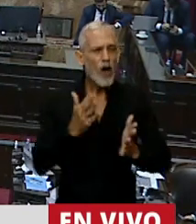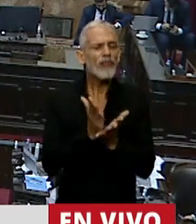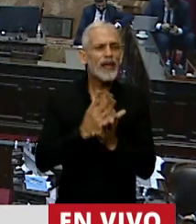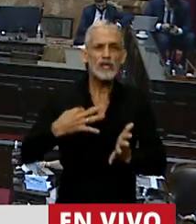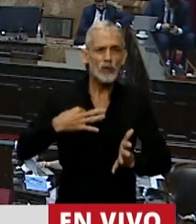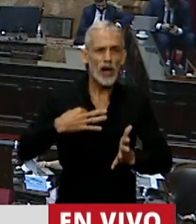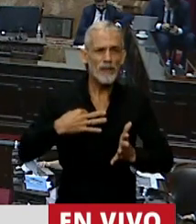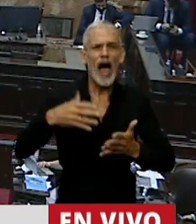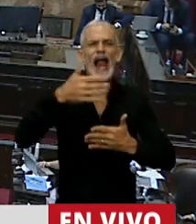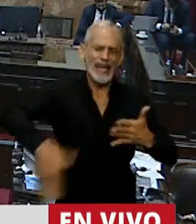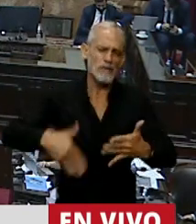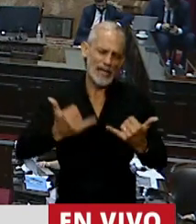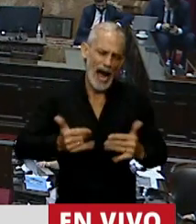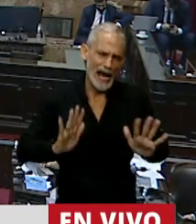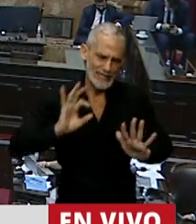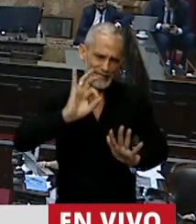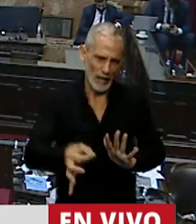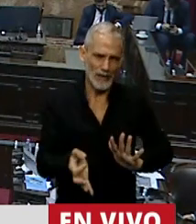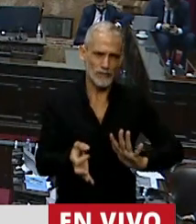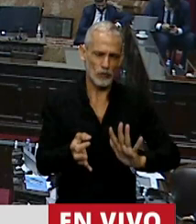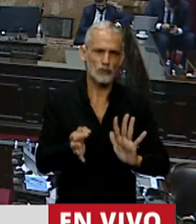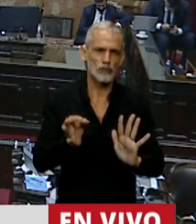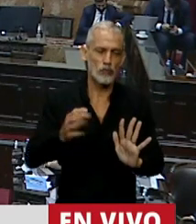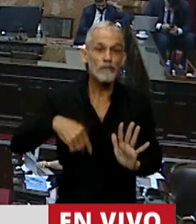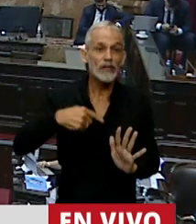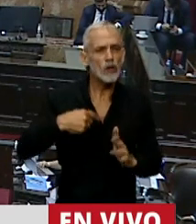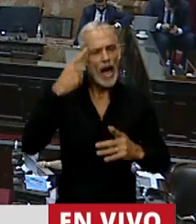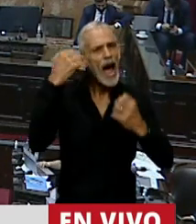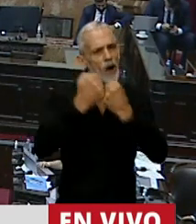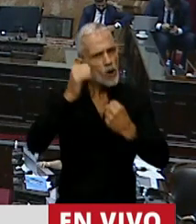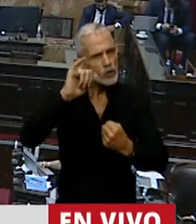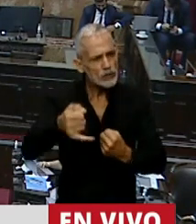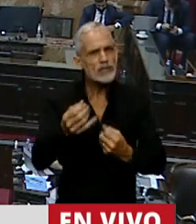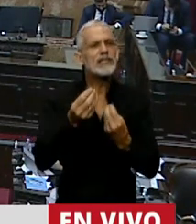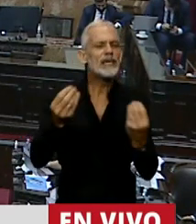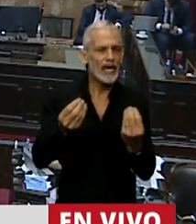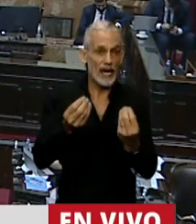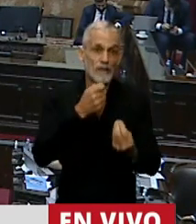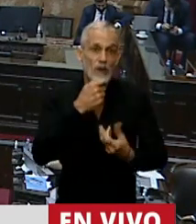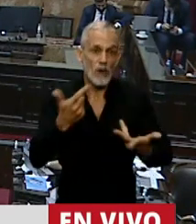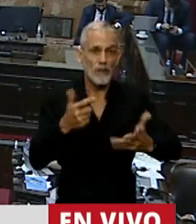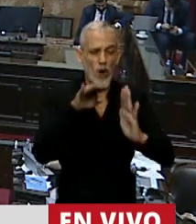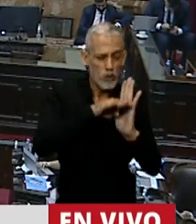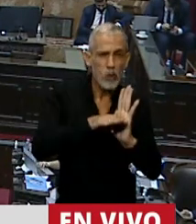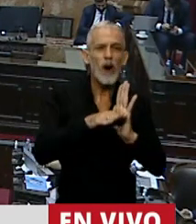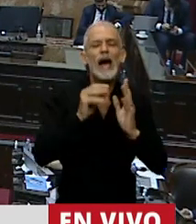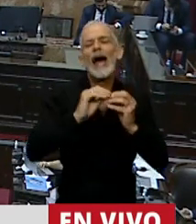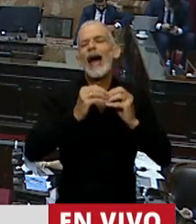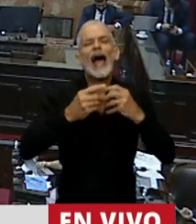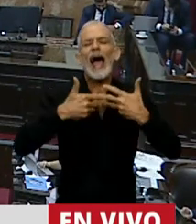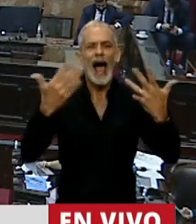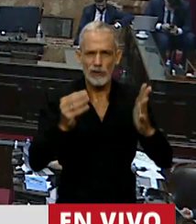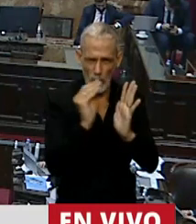vida no es ilimitado. Y por eso sí estamos de acuerdo en la aplicación de esta medida en los casos